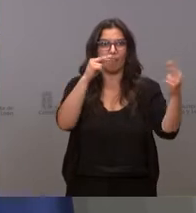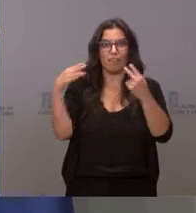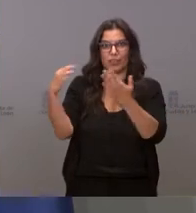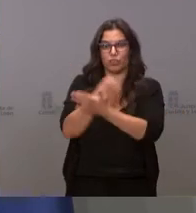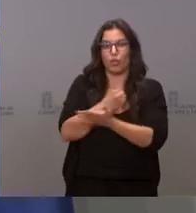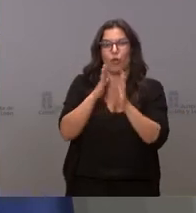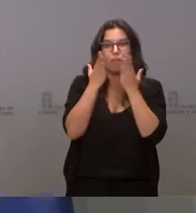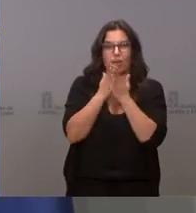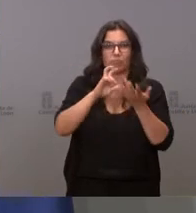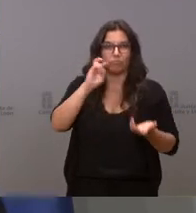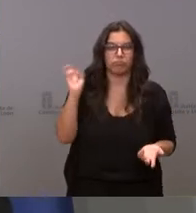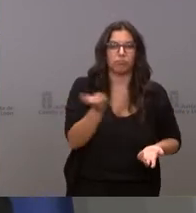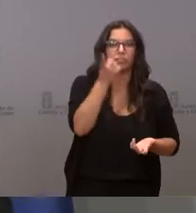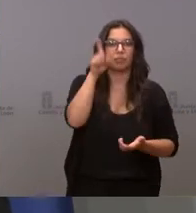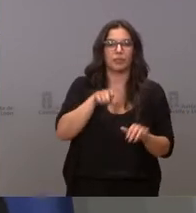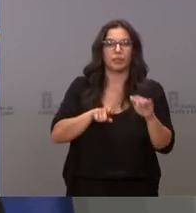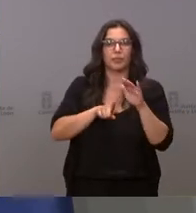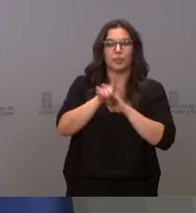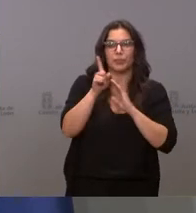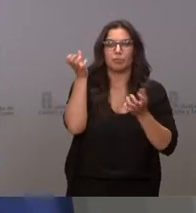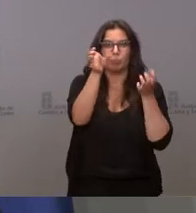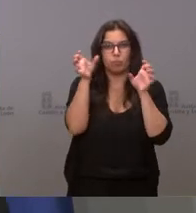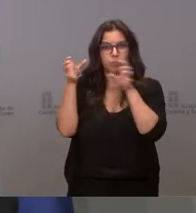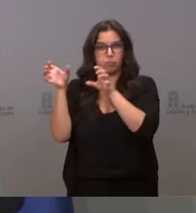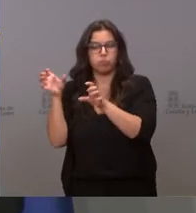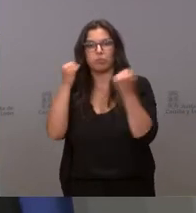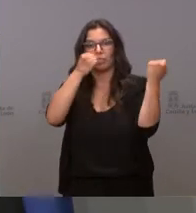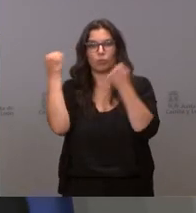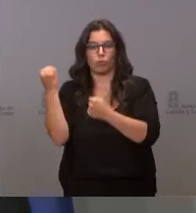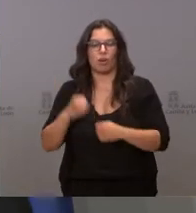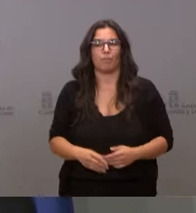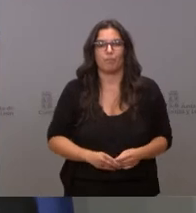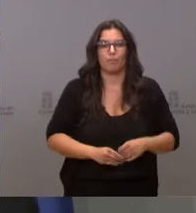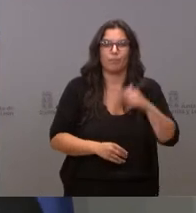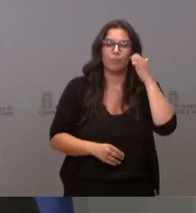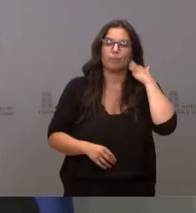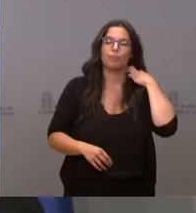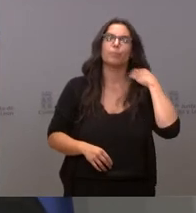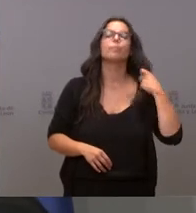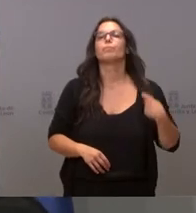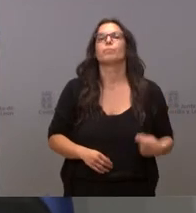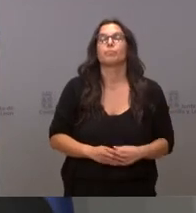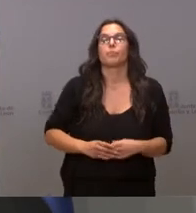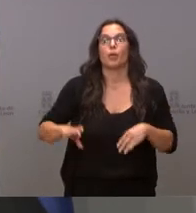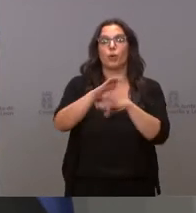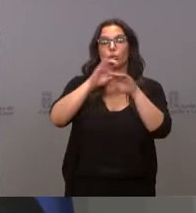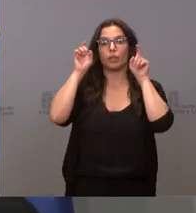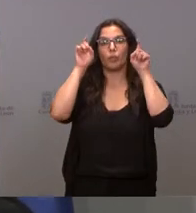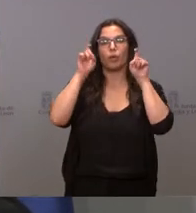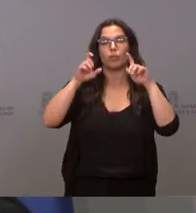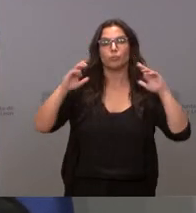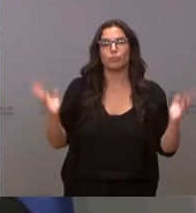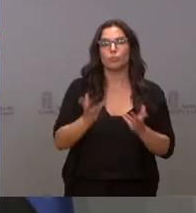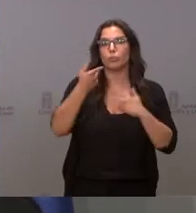bibliográfica y el desarrollo de repositorios institucionales. La Consejería de Educación impulsa